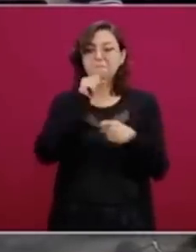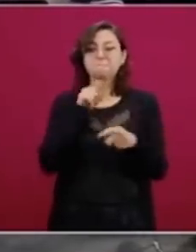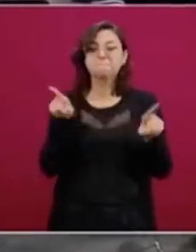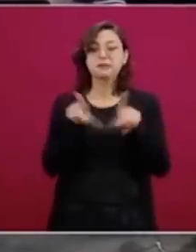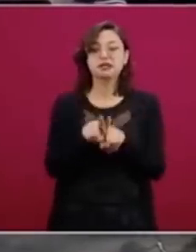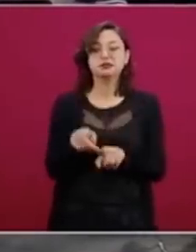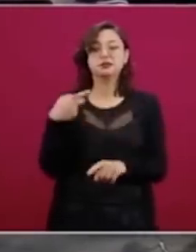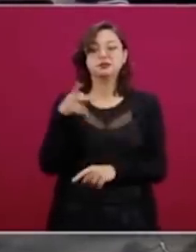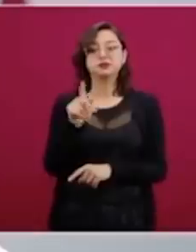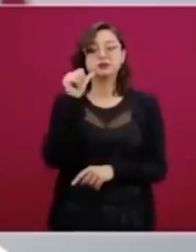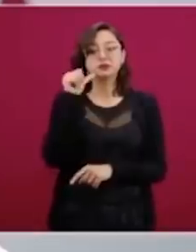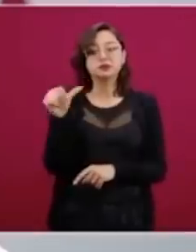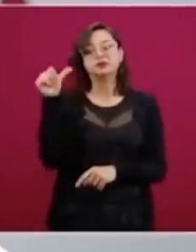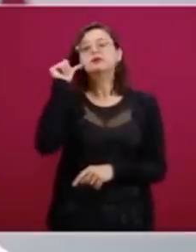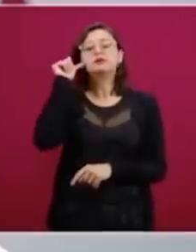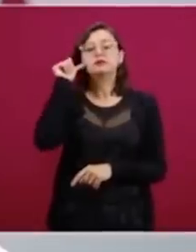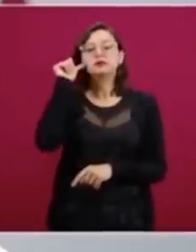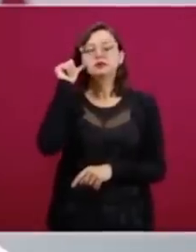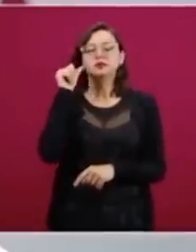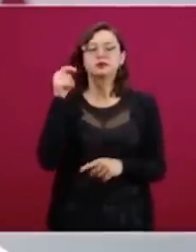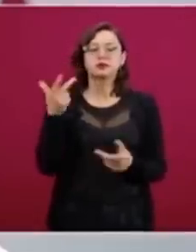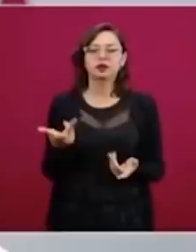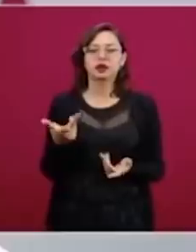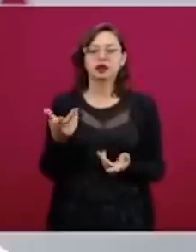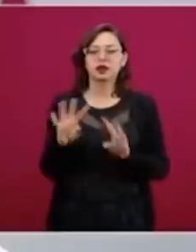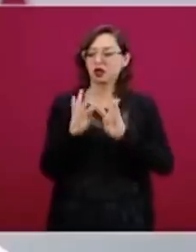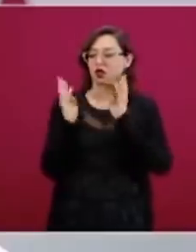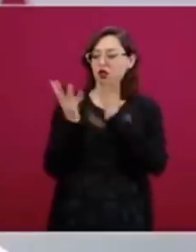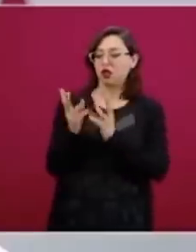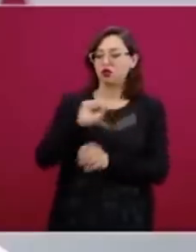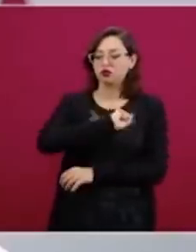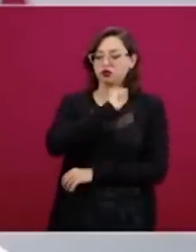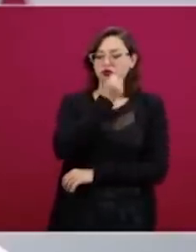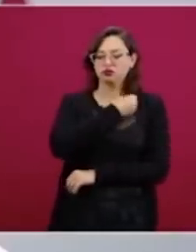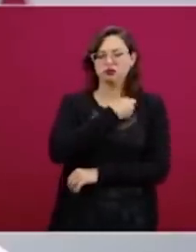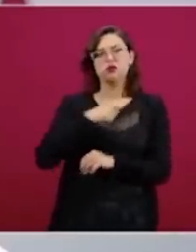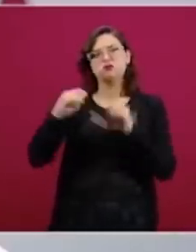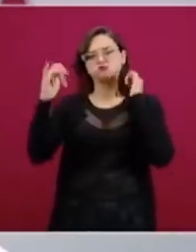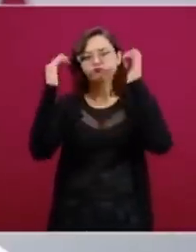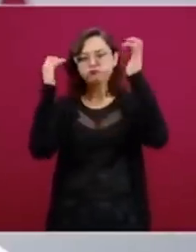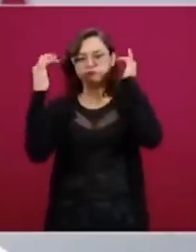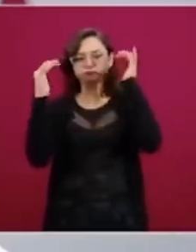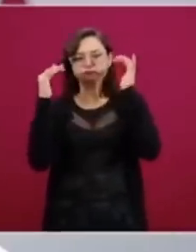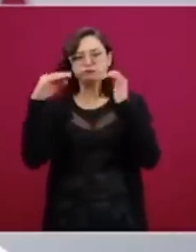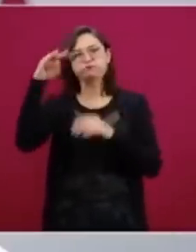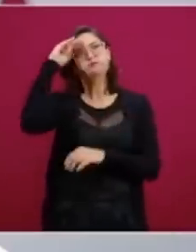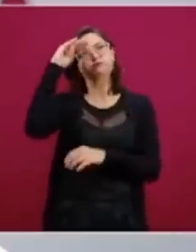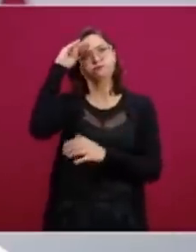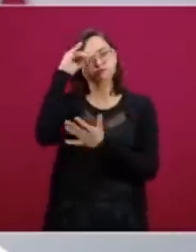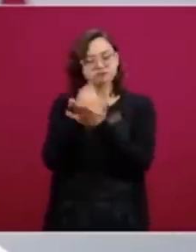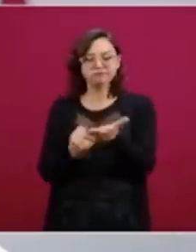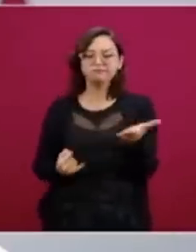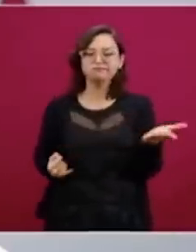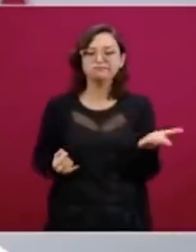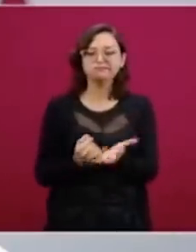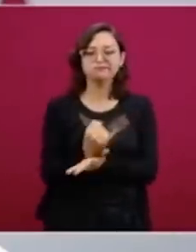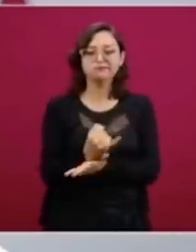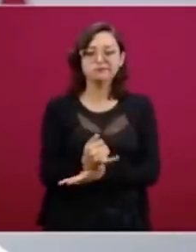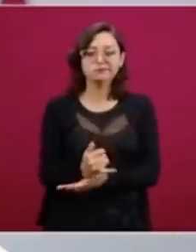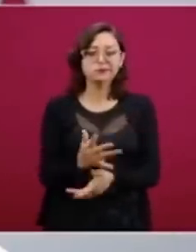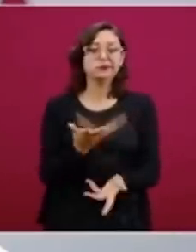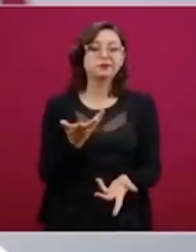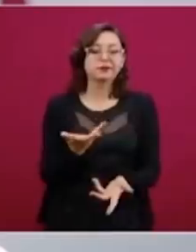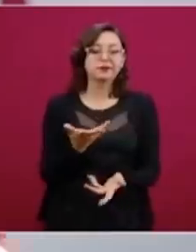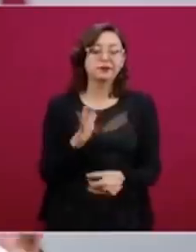sobre lo que tomó decisiones el Consejo de Salubridad es dejar muy claras las